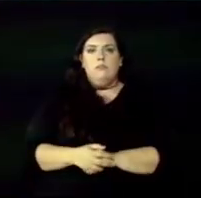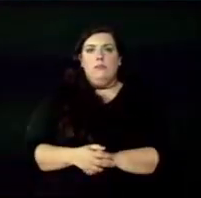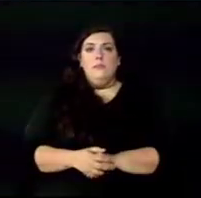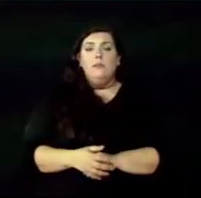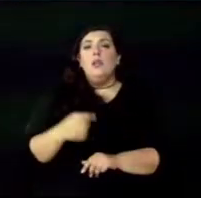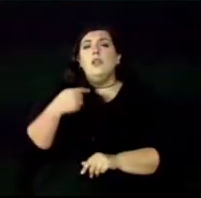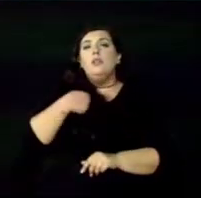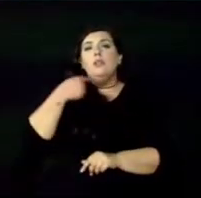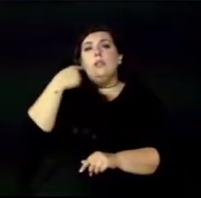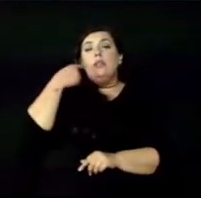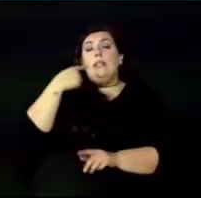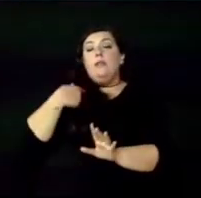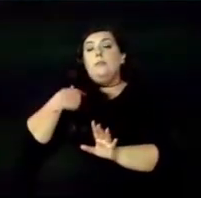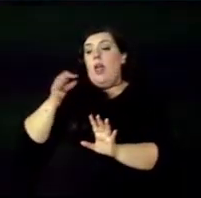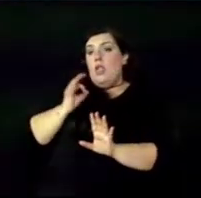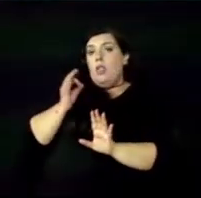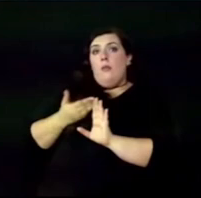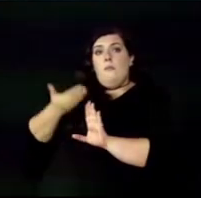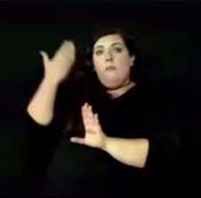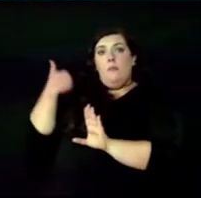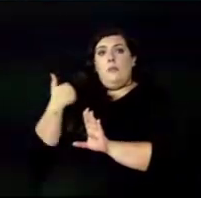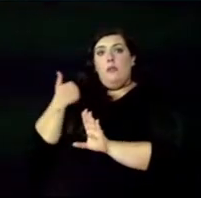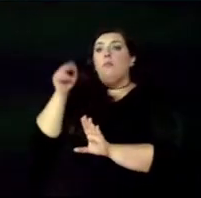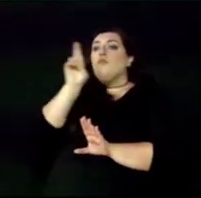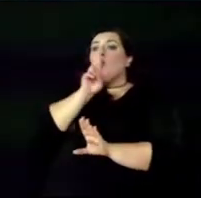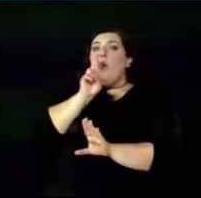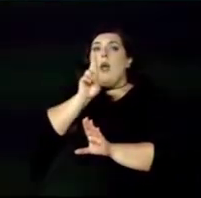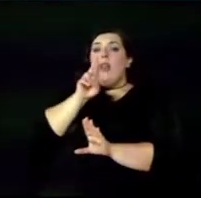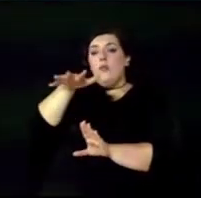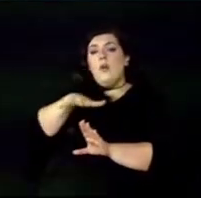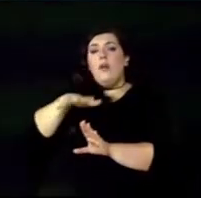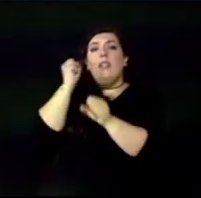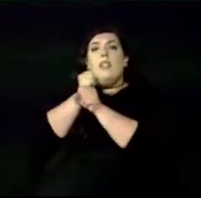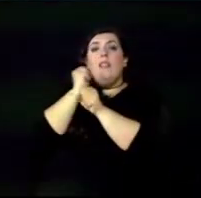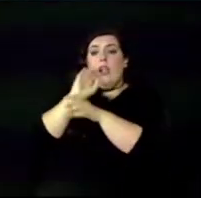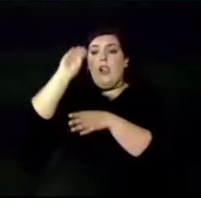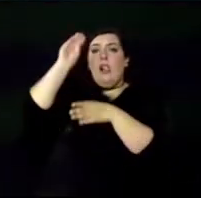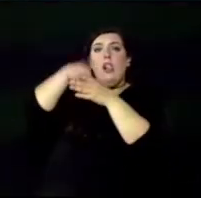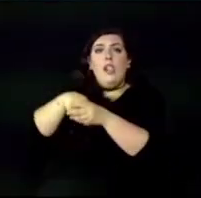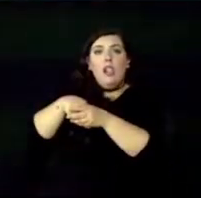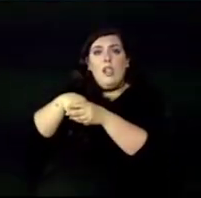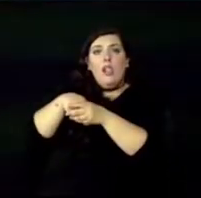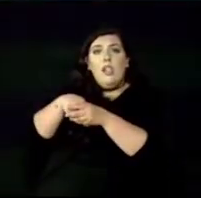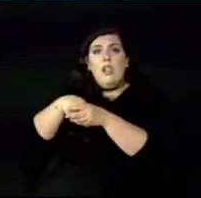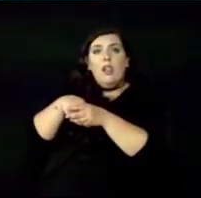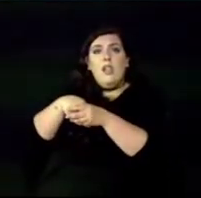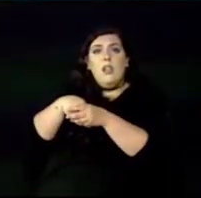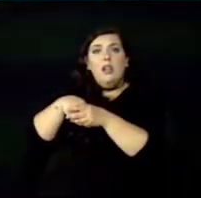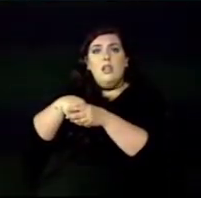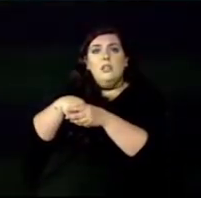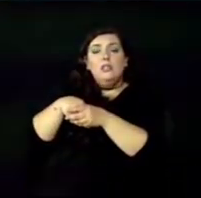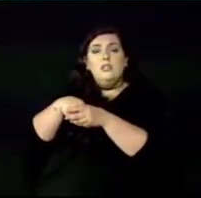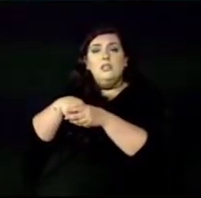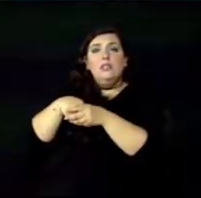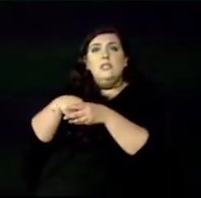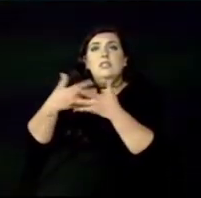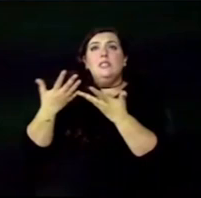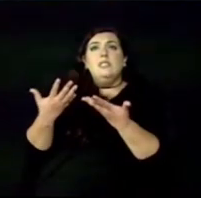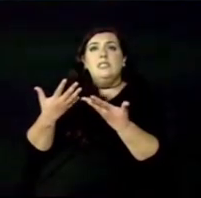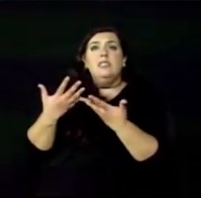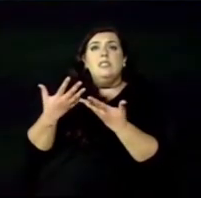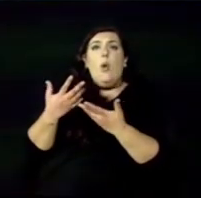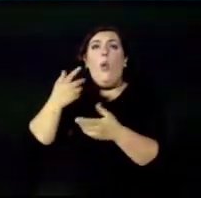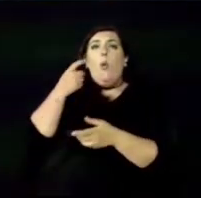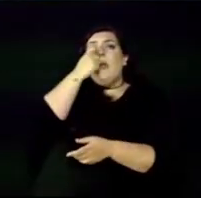2021 la verdad es que la participación laboral puede llegar a 50%, pero eso significa que una de cada